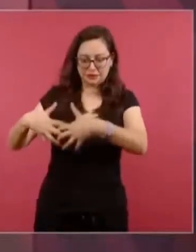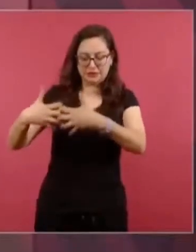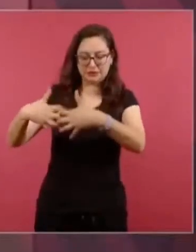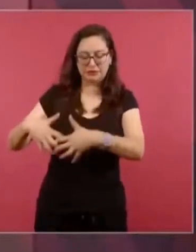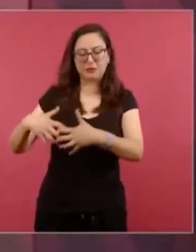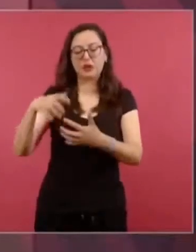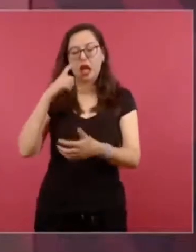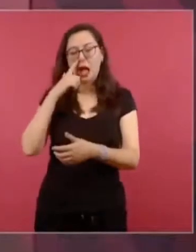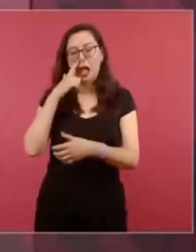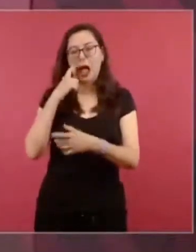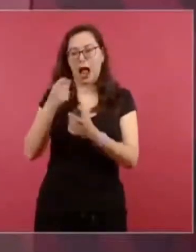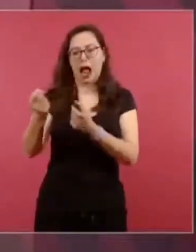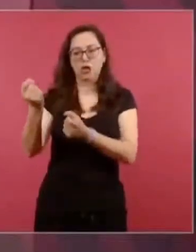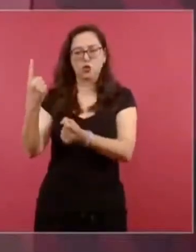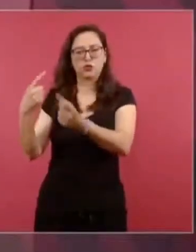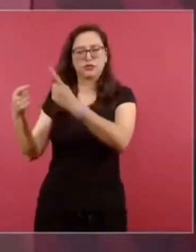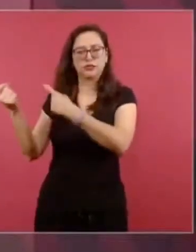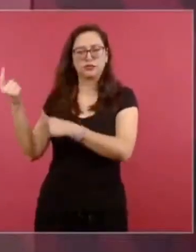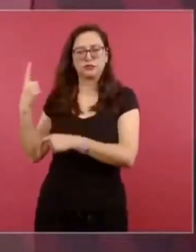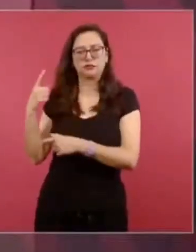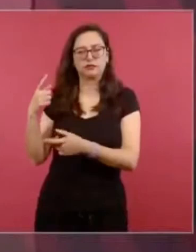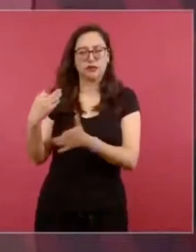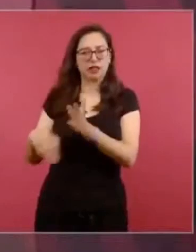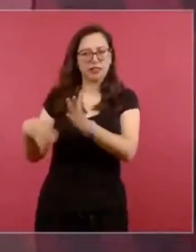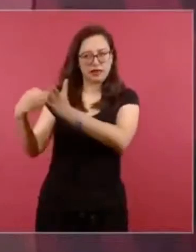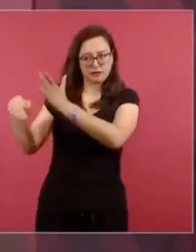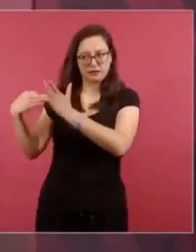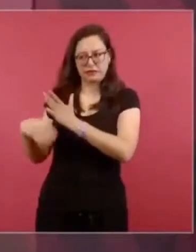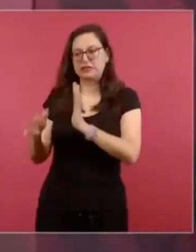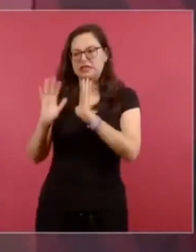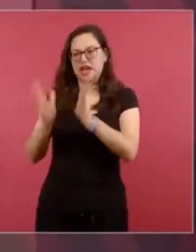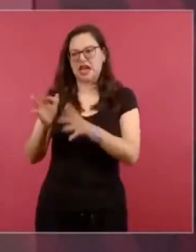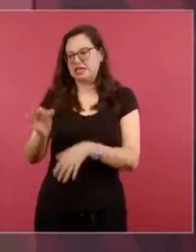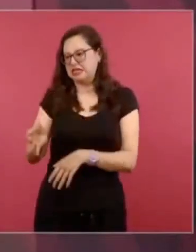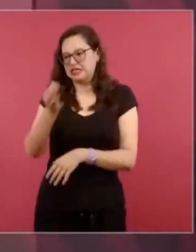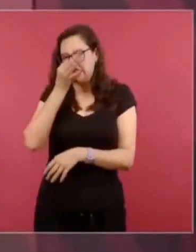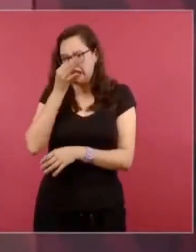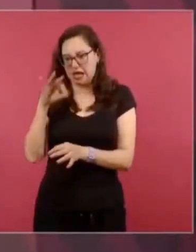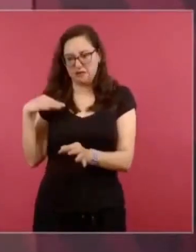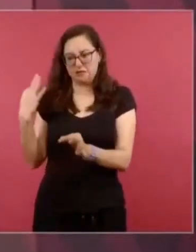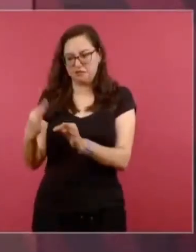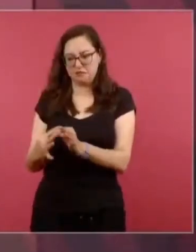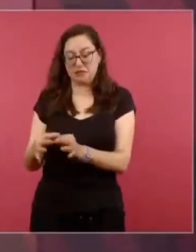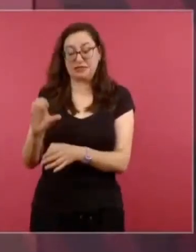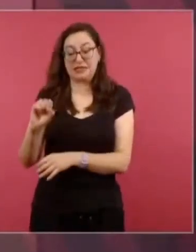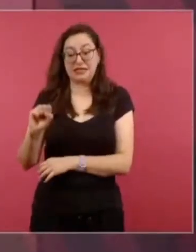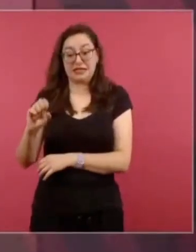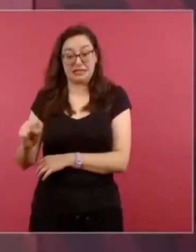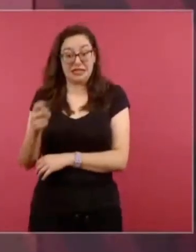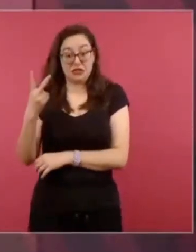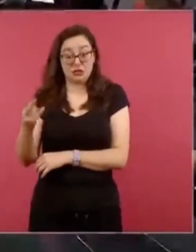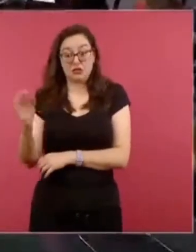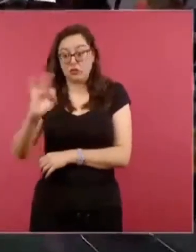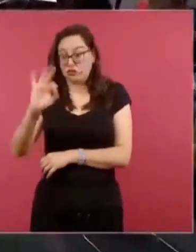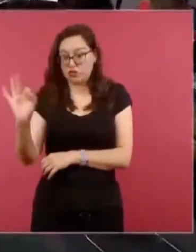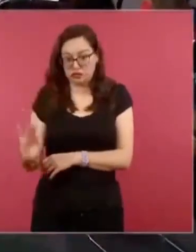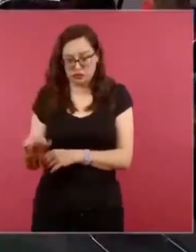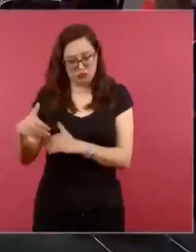y ya pronto se va a regularizar y se resuelve el problema hacia adelante.